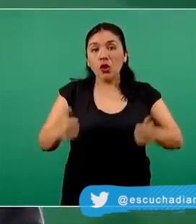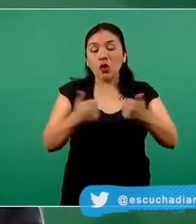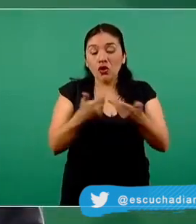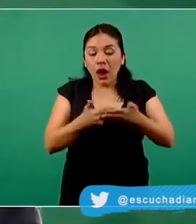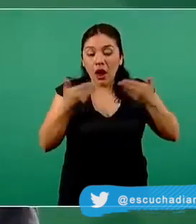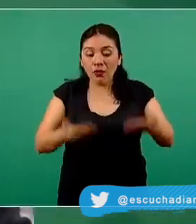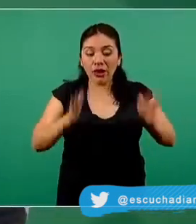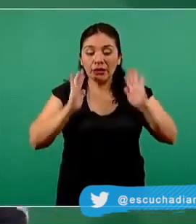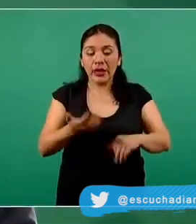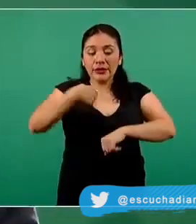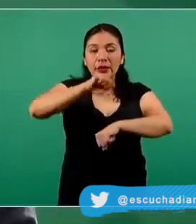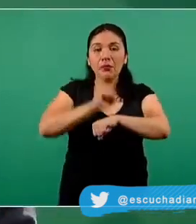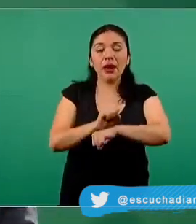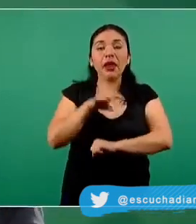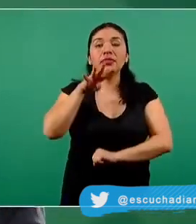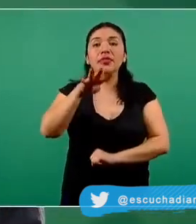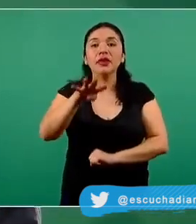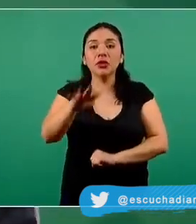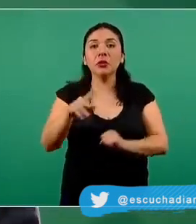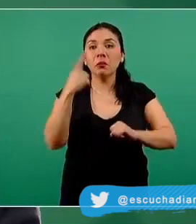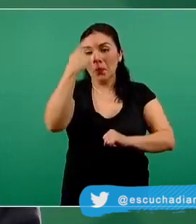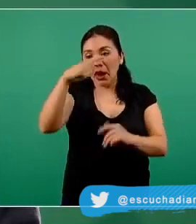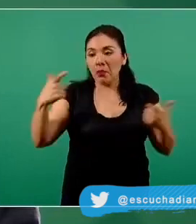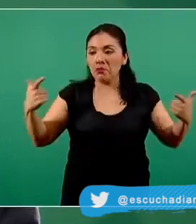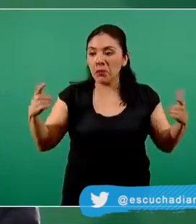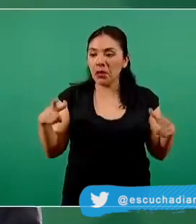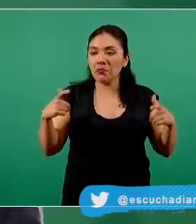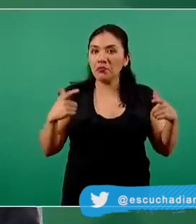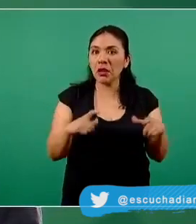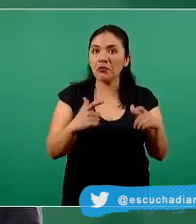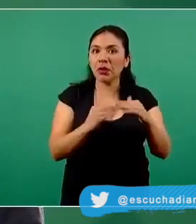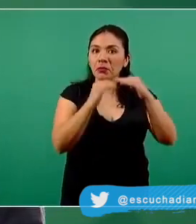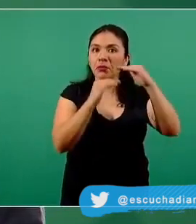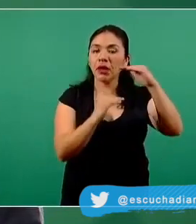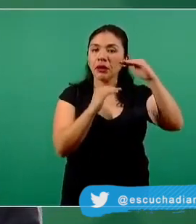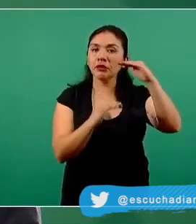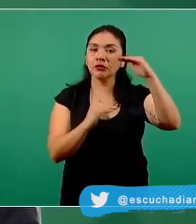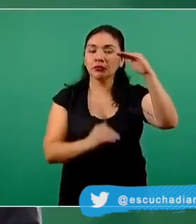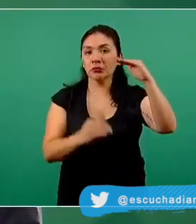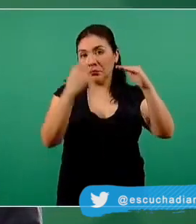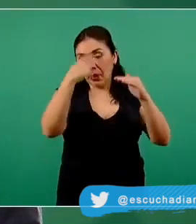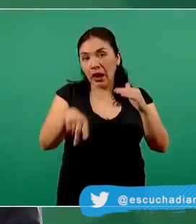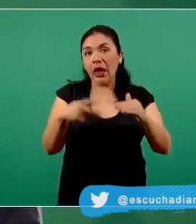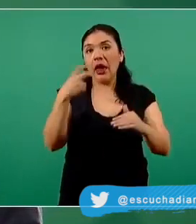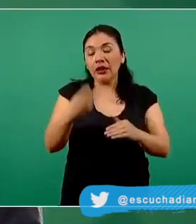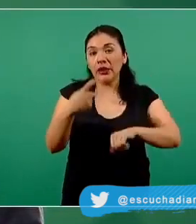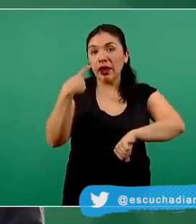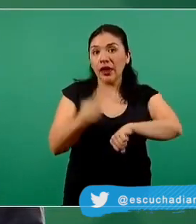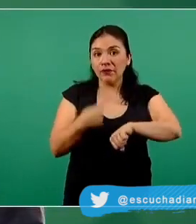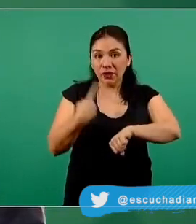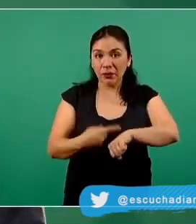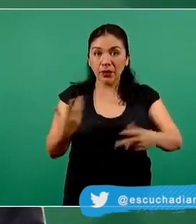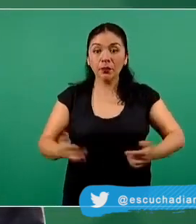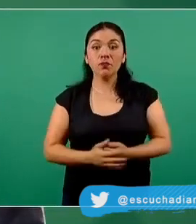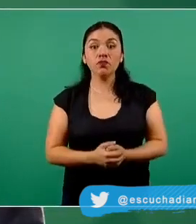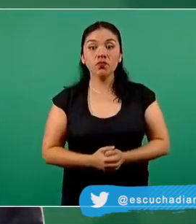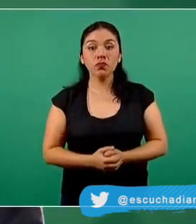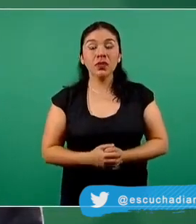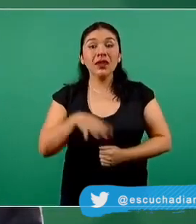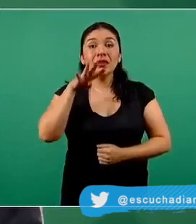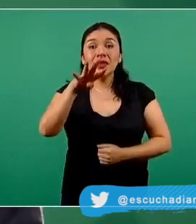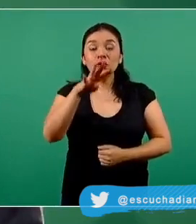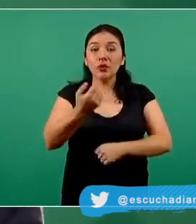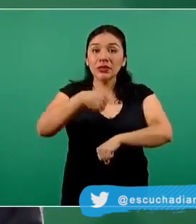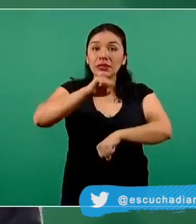semana número 19 de descenso de reducción de disminución de atenuación de la epidemia 19